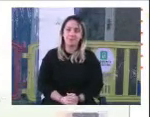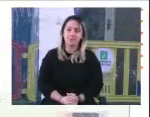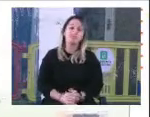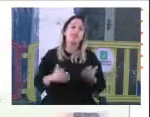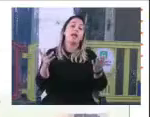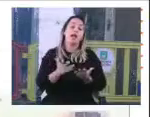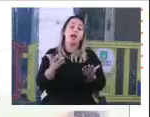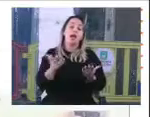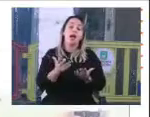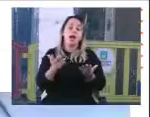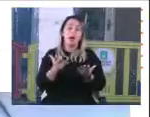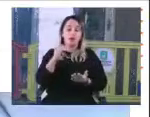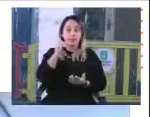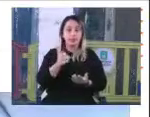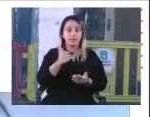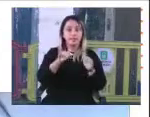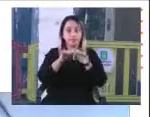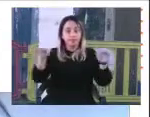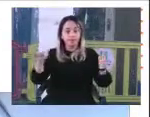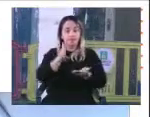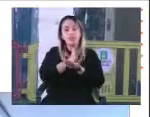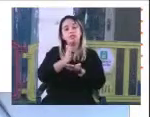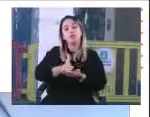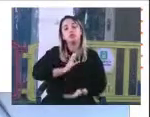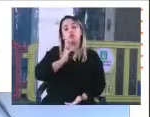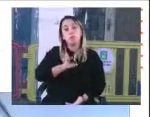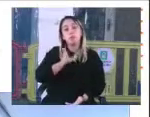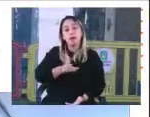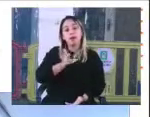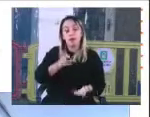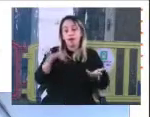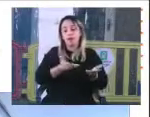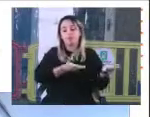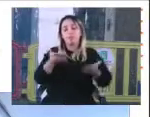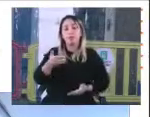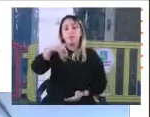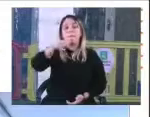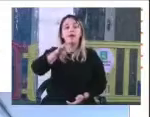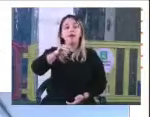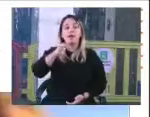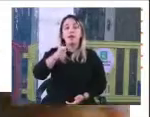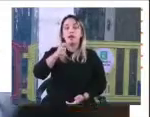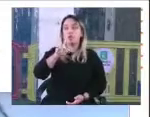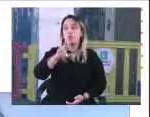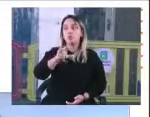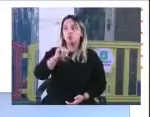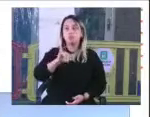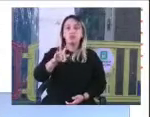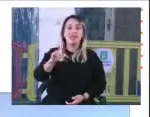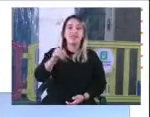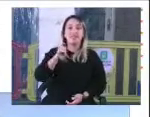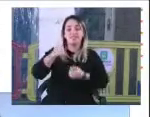damos comienzo entonces a la mesa de derechos humanos. Empezamos, si les parece, con María Luz Ocimani, de Expresas de